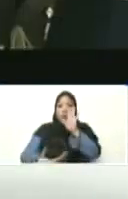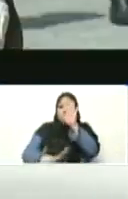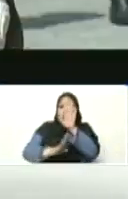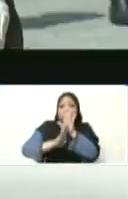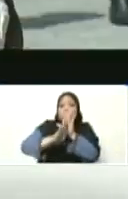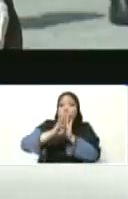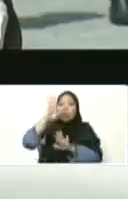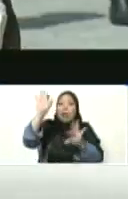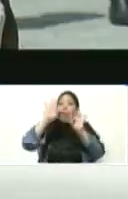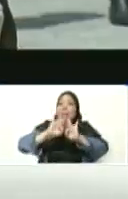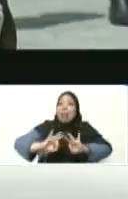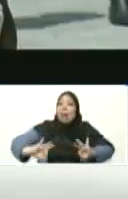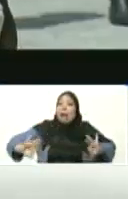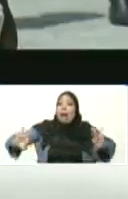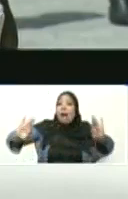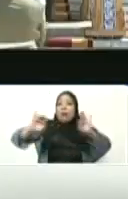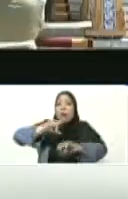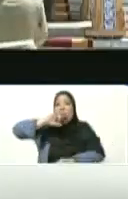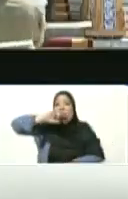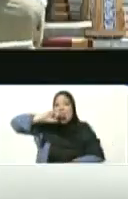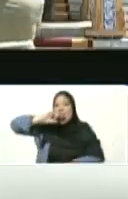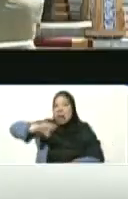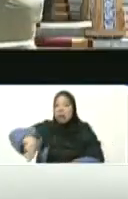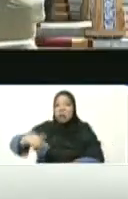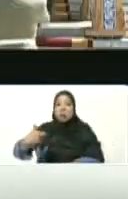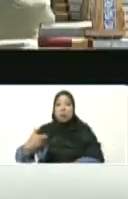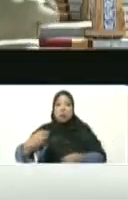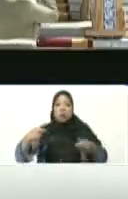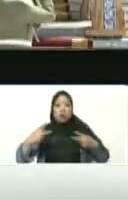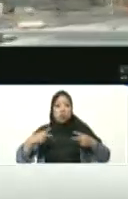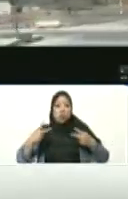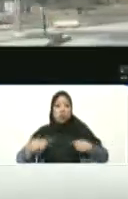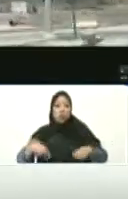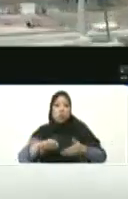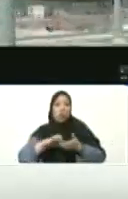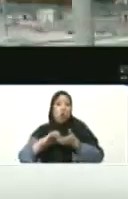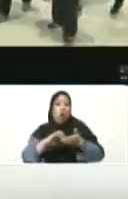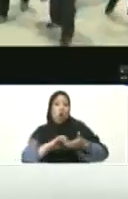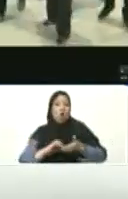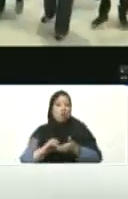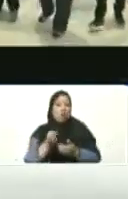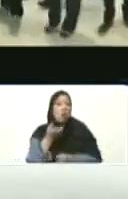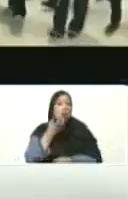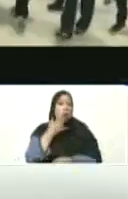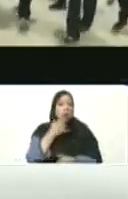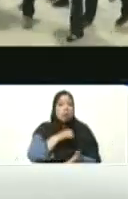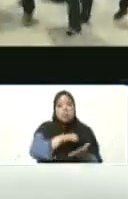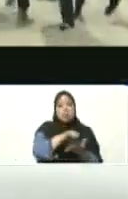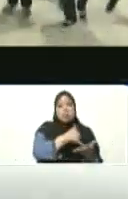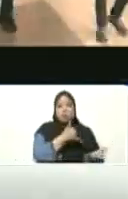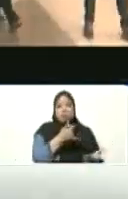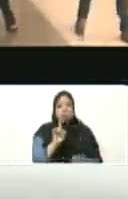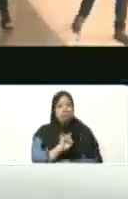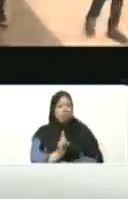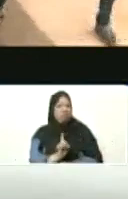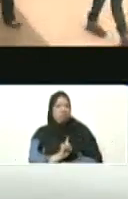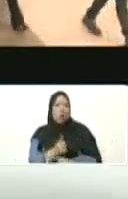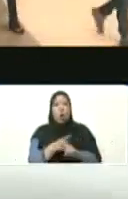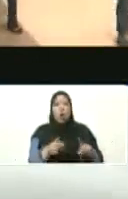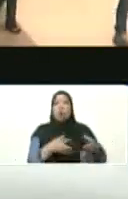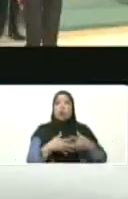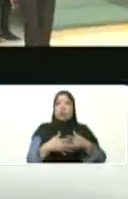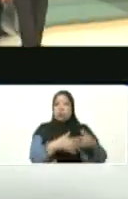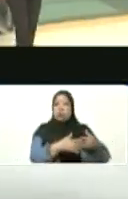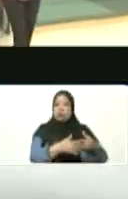tienen nada que envidiarle a las ciudades esas que uno conoce, Londres, New York, Washington. Son más